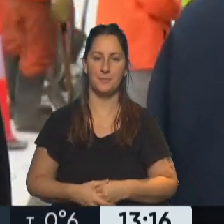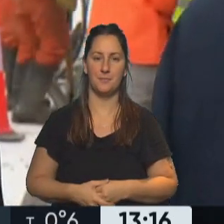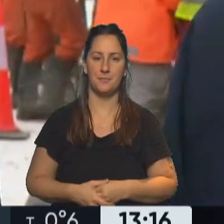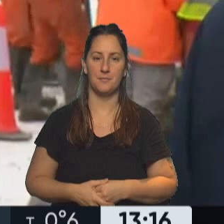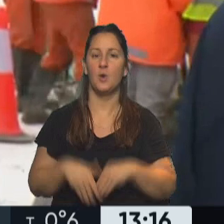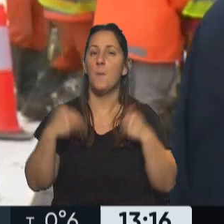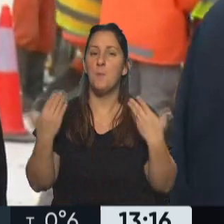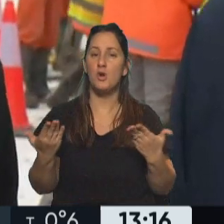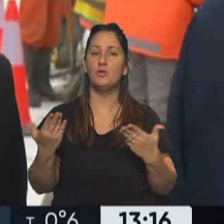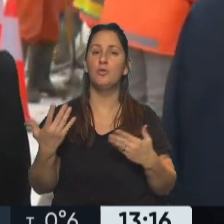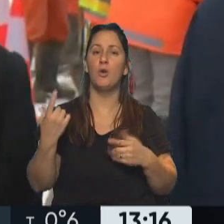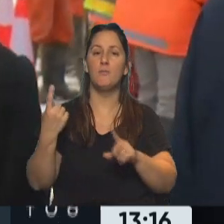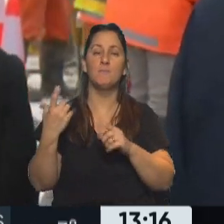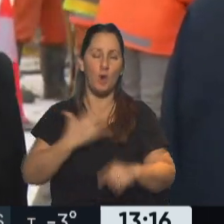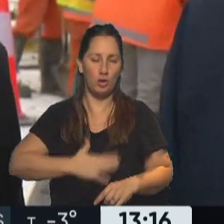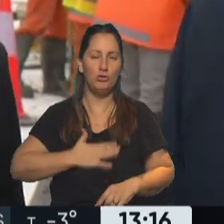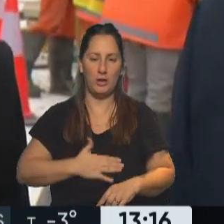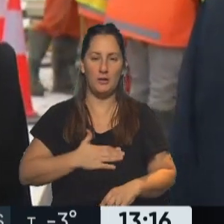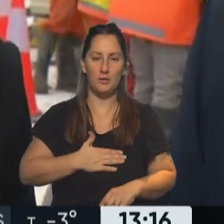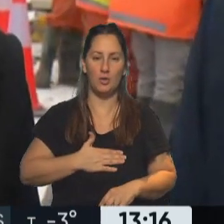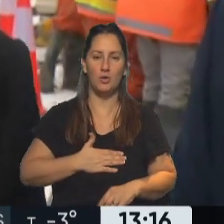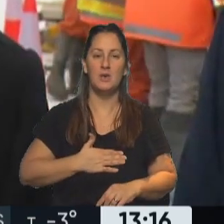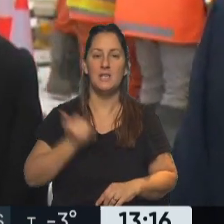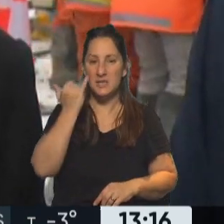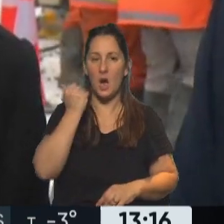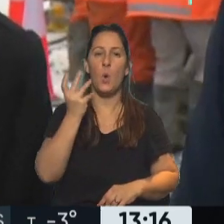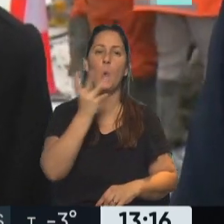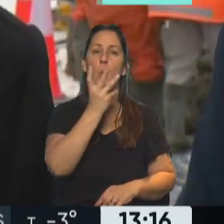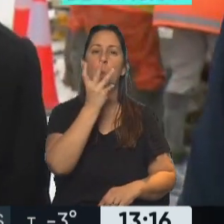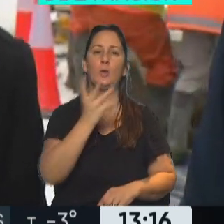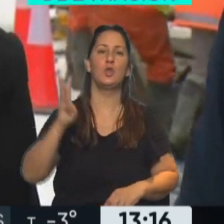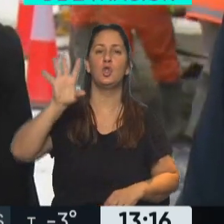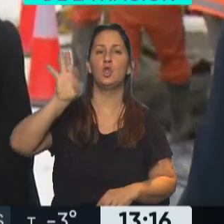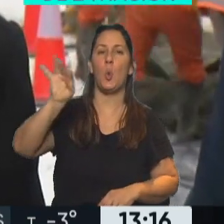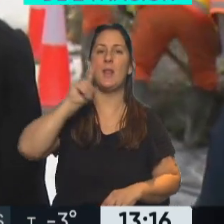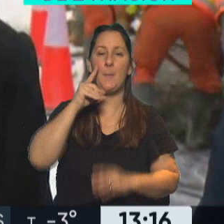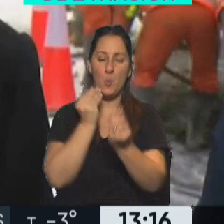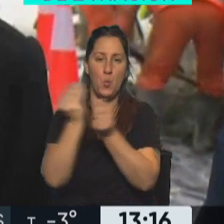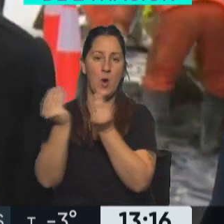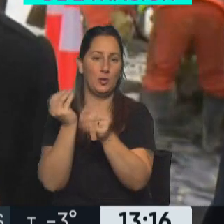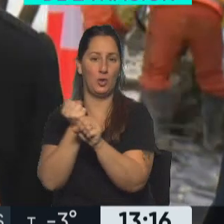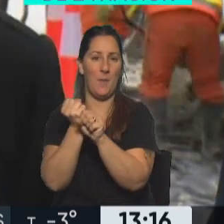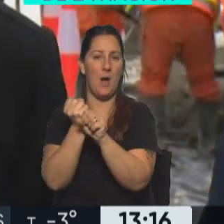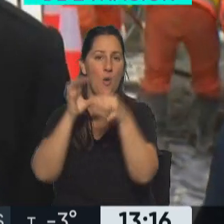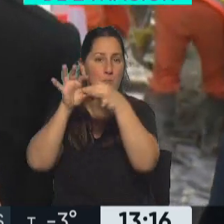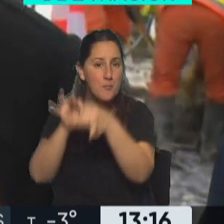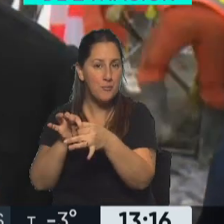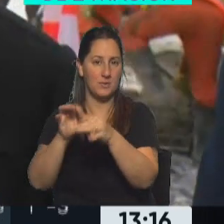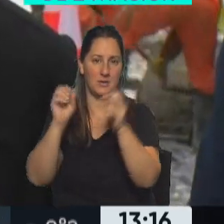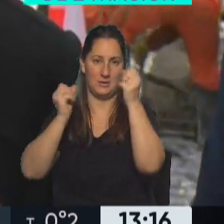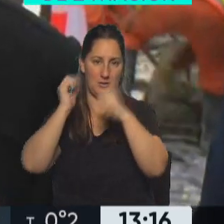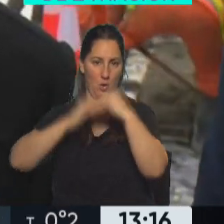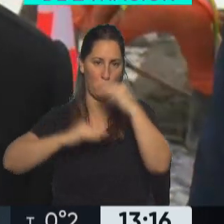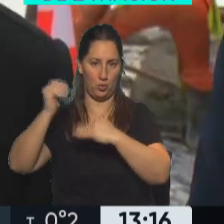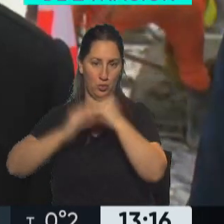eso nos pone a estar tan contentos haber pasado los 450.000 empleos en la construcción e ir en